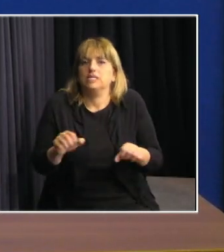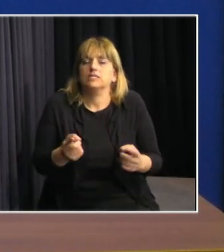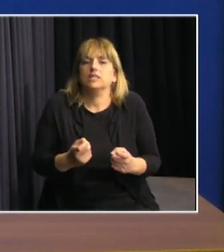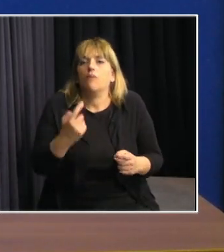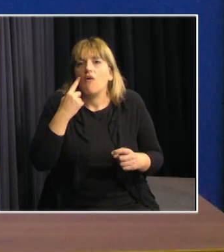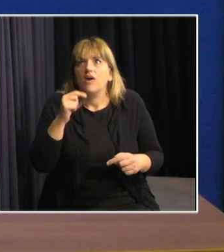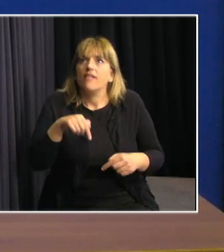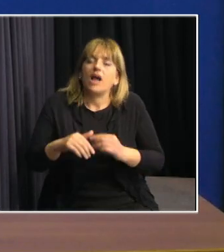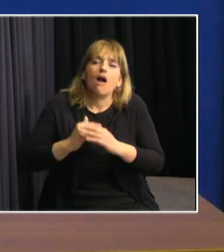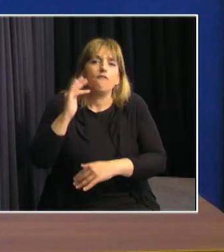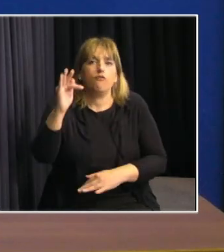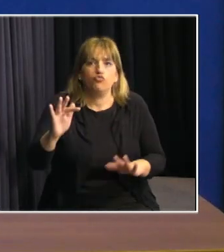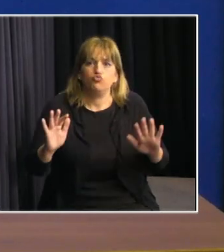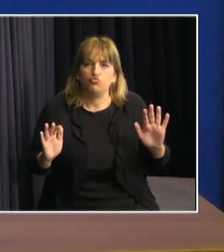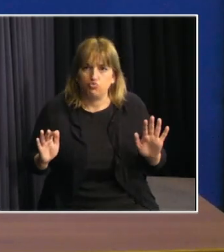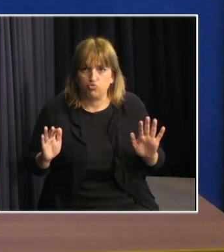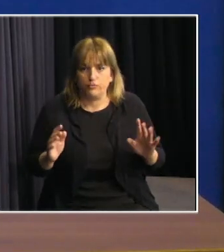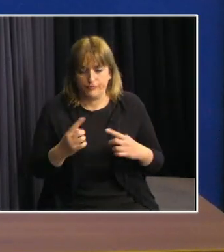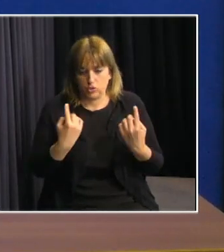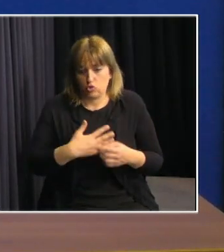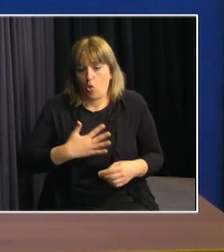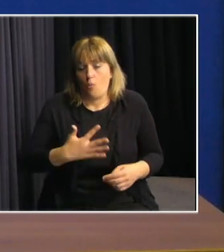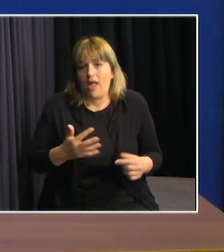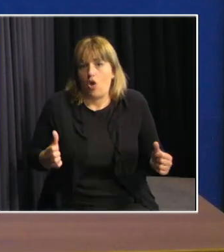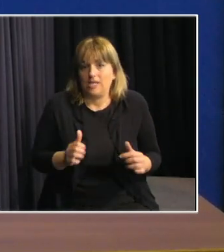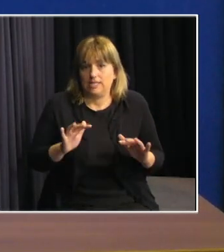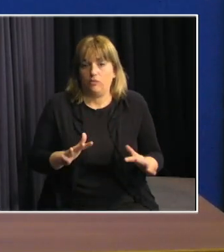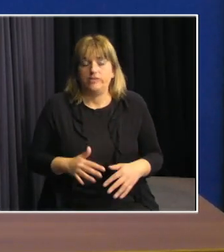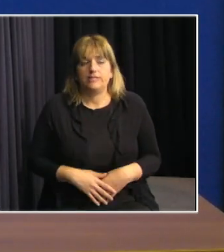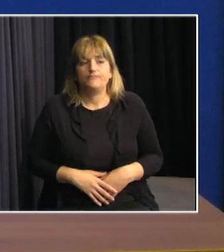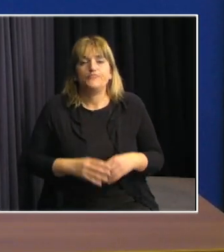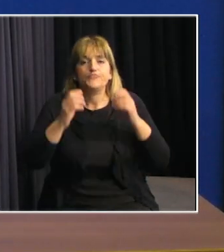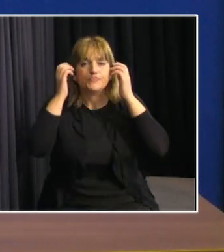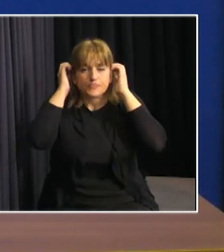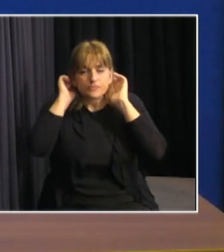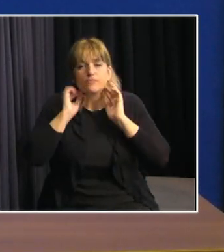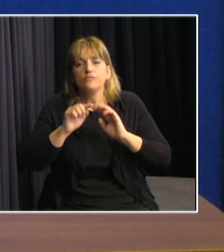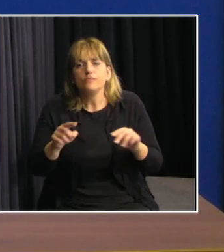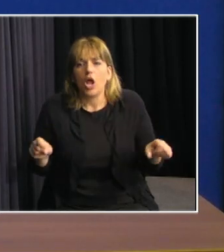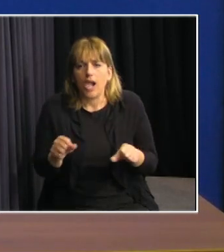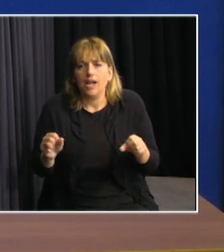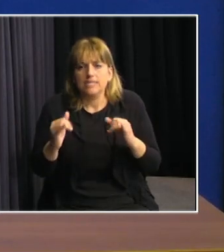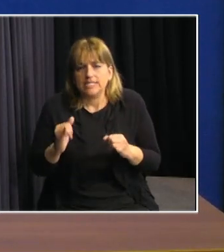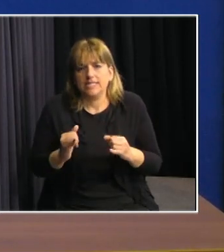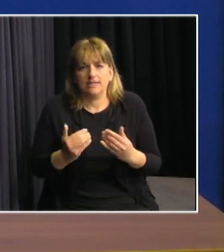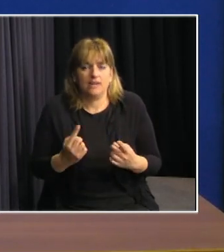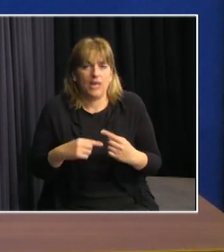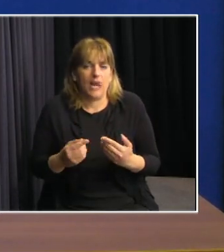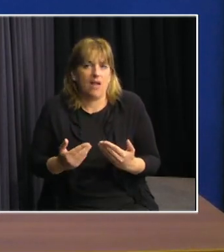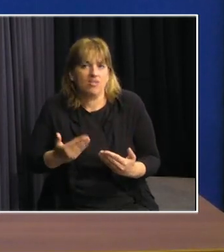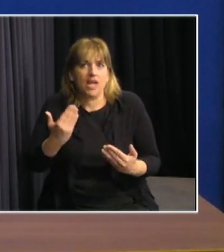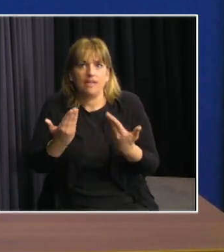revisar de aquí a futuro que tomamos los seres humanos. Y eso hace a que tengamos que, antes de